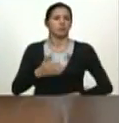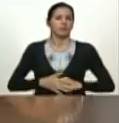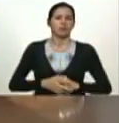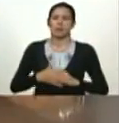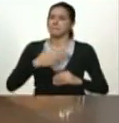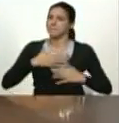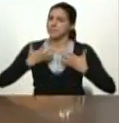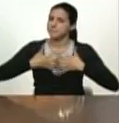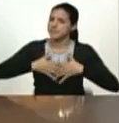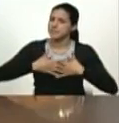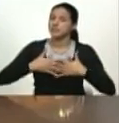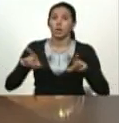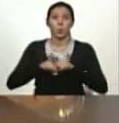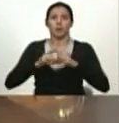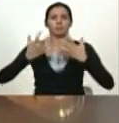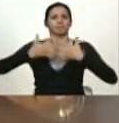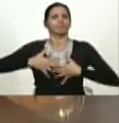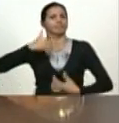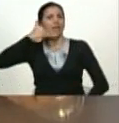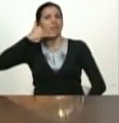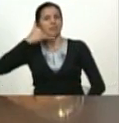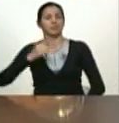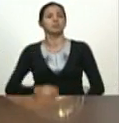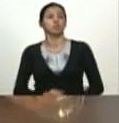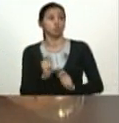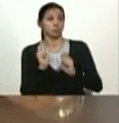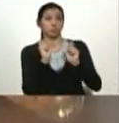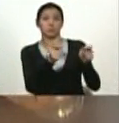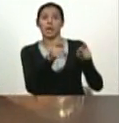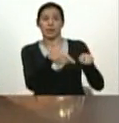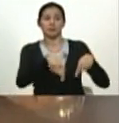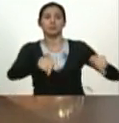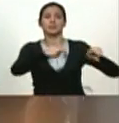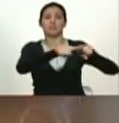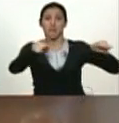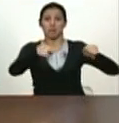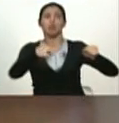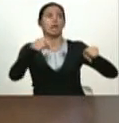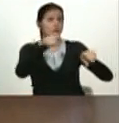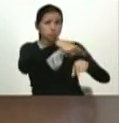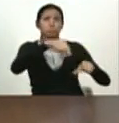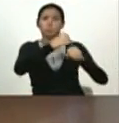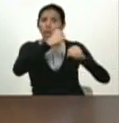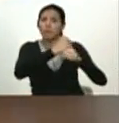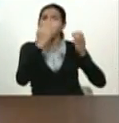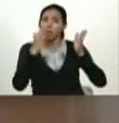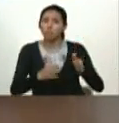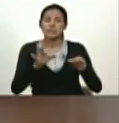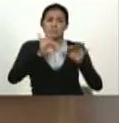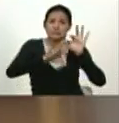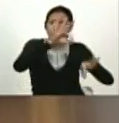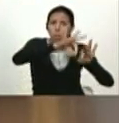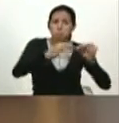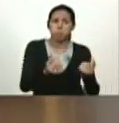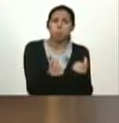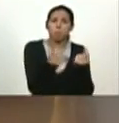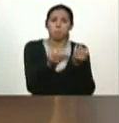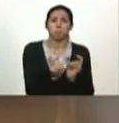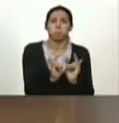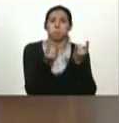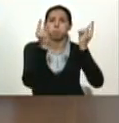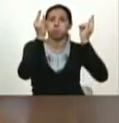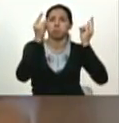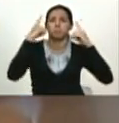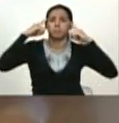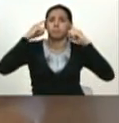mi empresa como la Cante B que le entregué a la Cante B unas hectáreas y ya estaban sembrando trabajadores de la Cante B pues ingenieros y estos que son